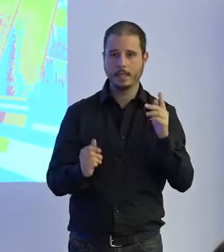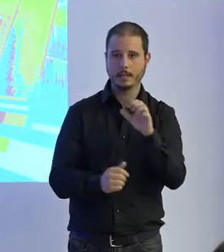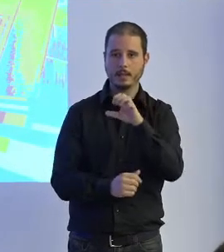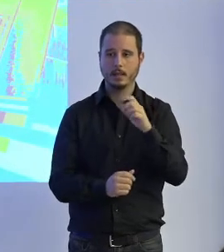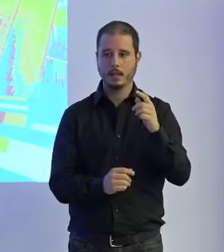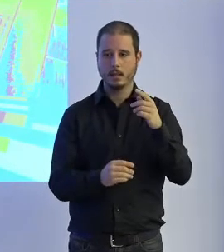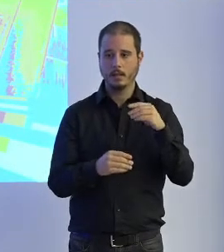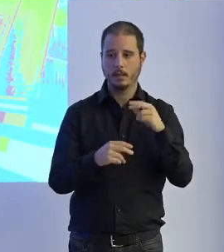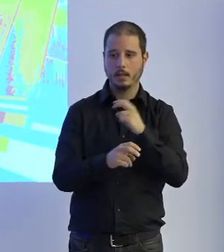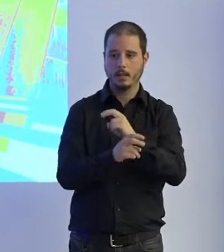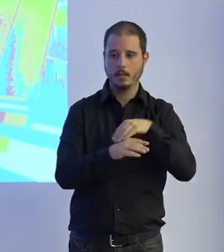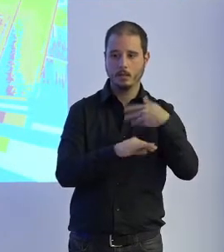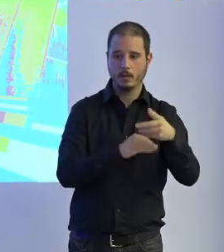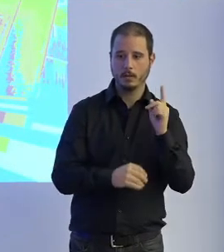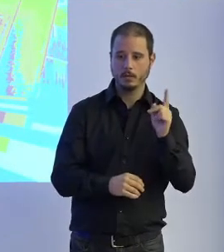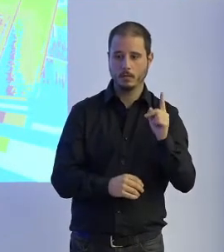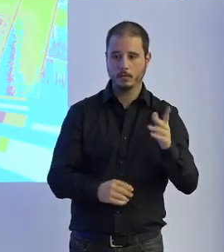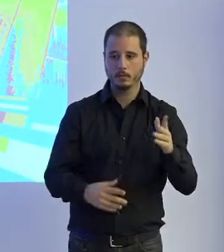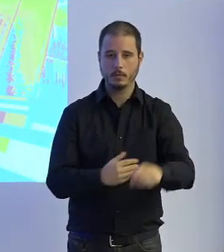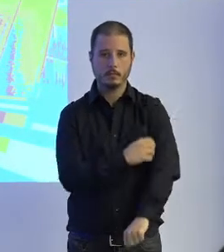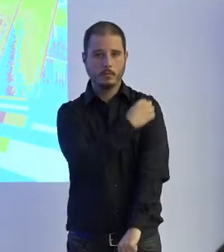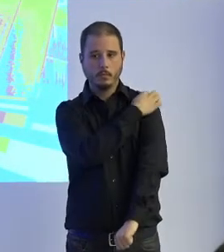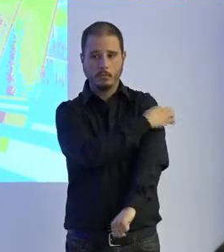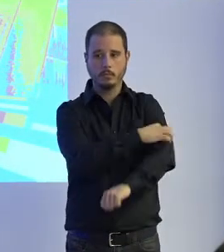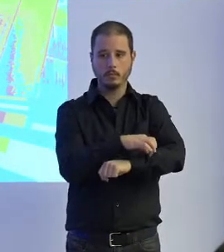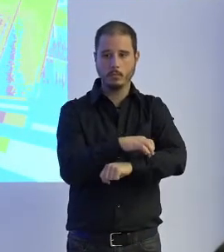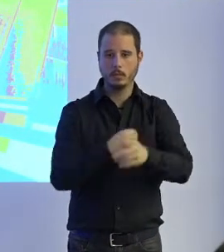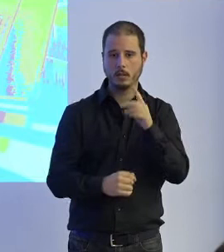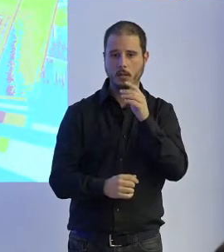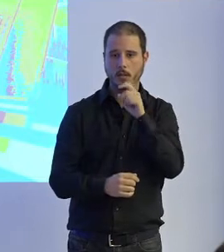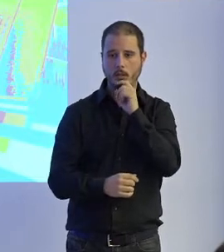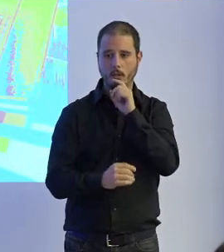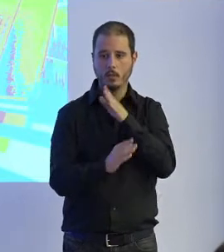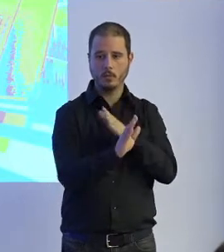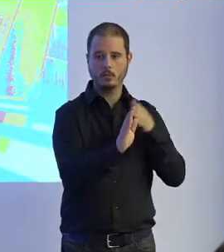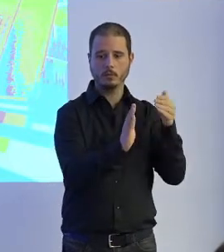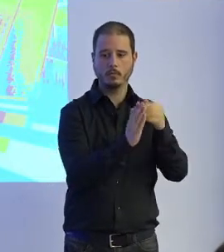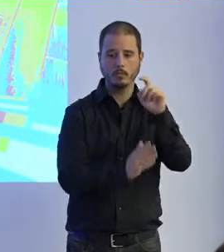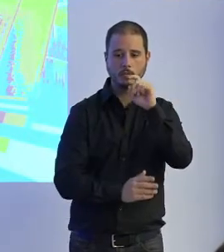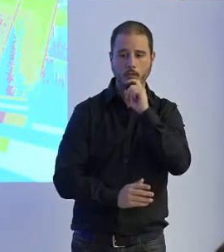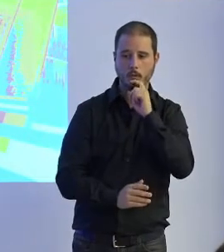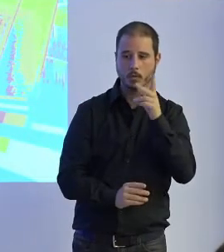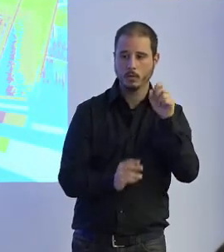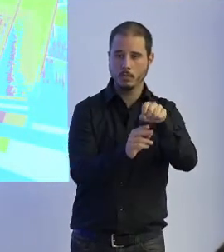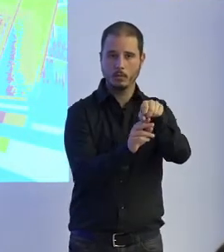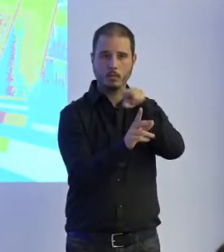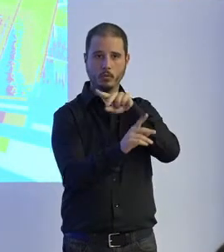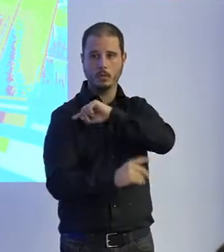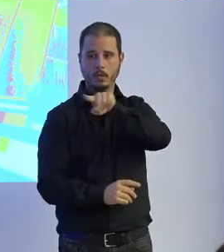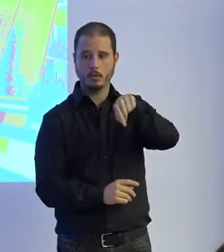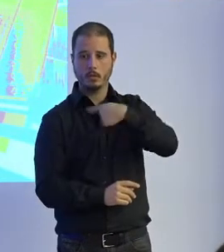vestible y yo controlo todos los conjuntos articulares y de qué manera tengo que llegar a ese lugar entonces hombre de punto de vista si nosotros queremos